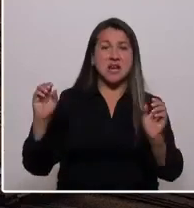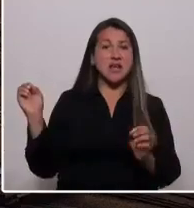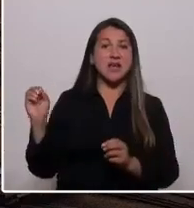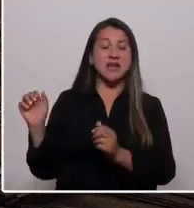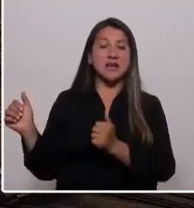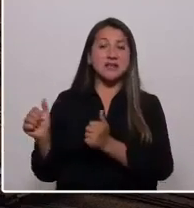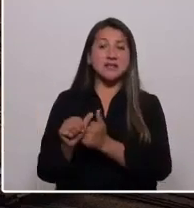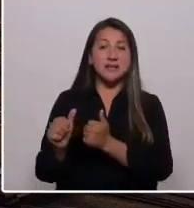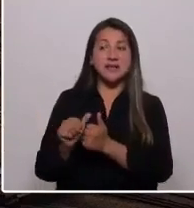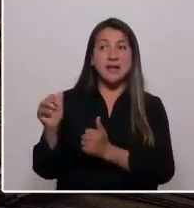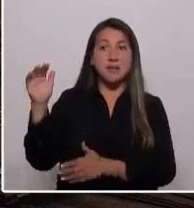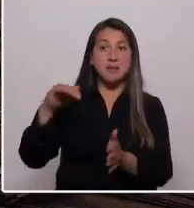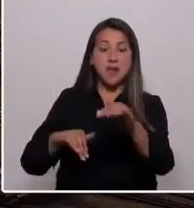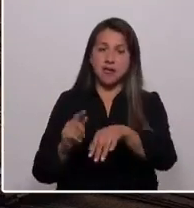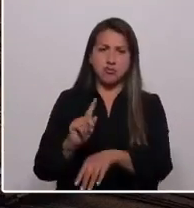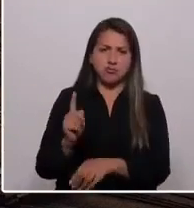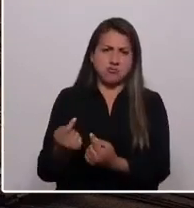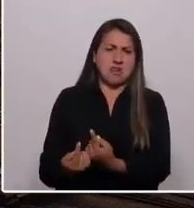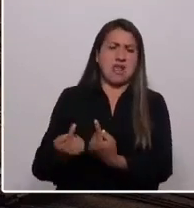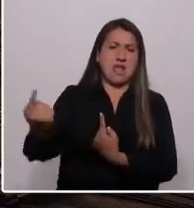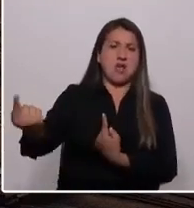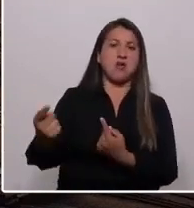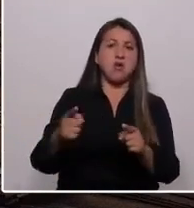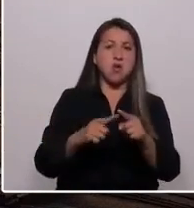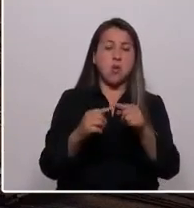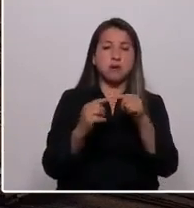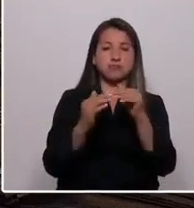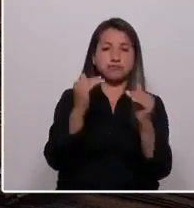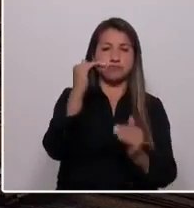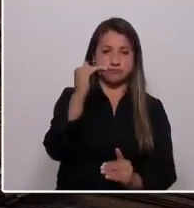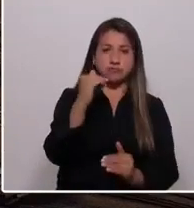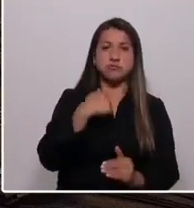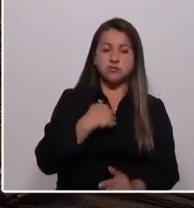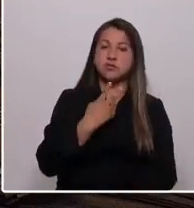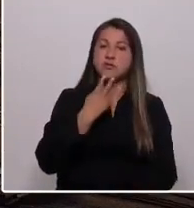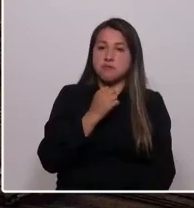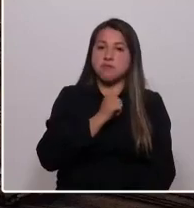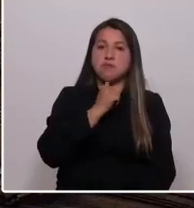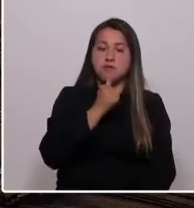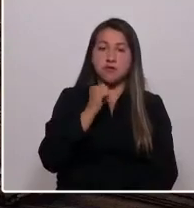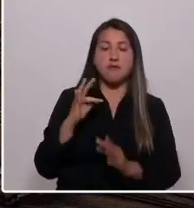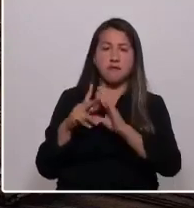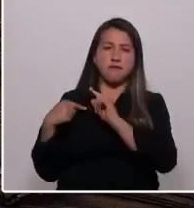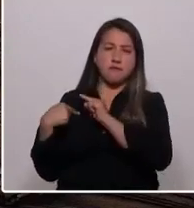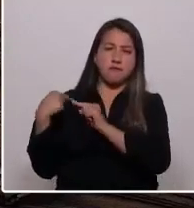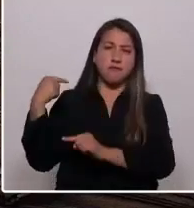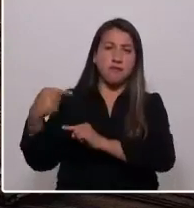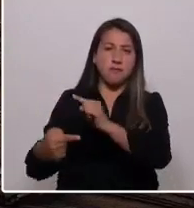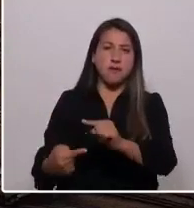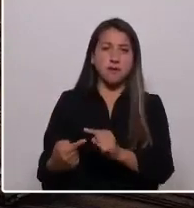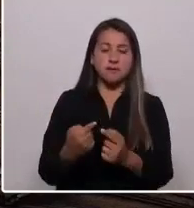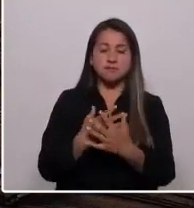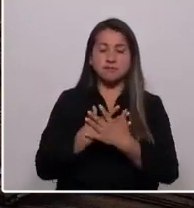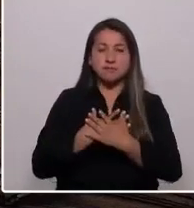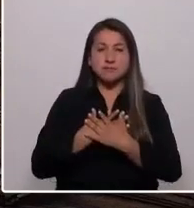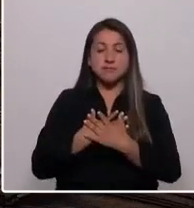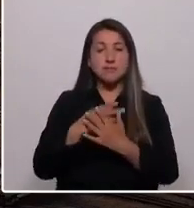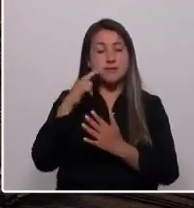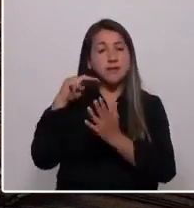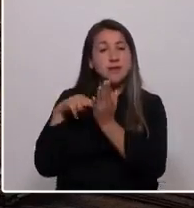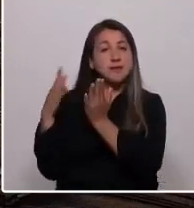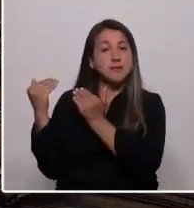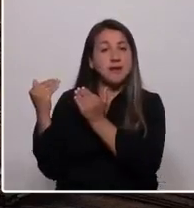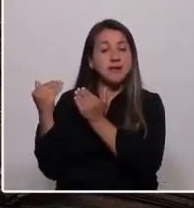verano. Una población llena de desigualdades y carencias. Vengo de una familia que puso toda su esperanza en que la educación podía